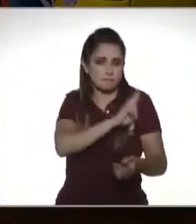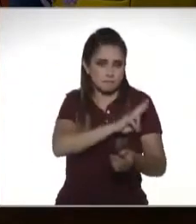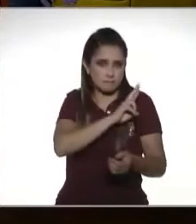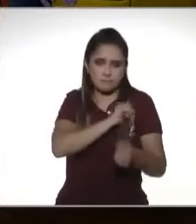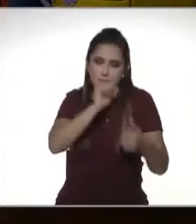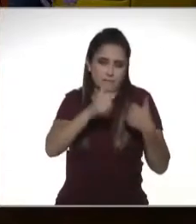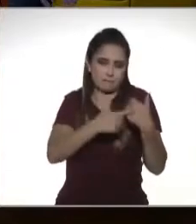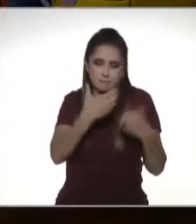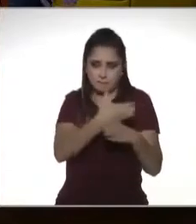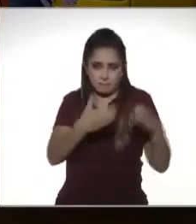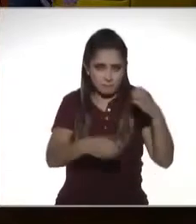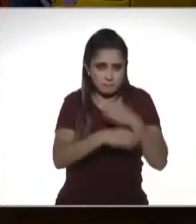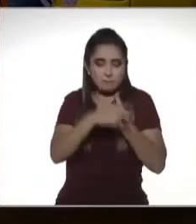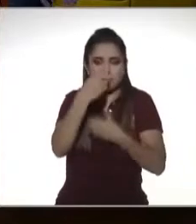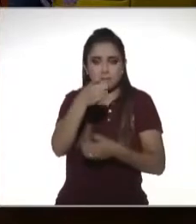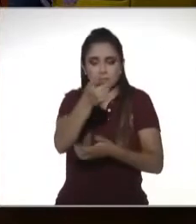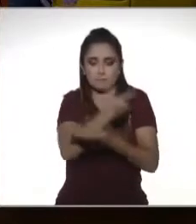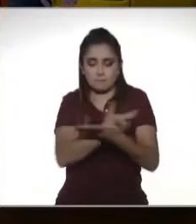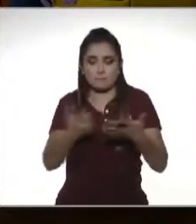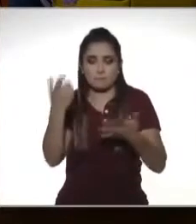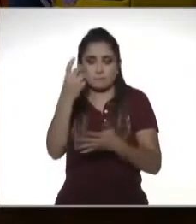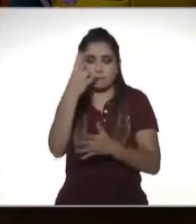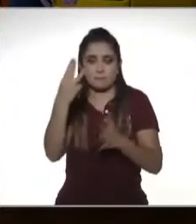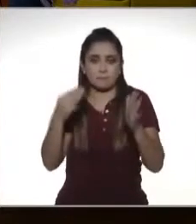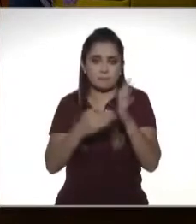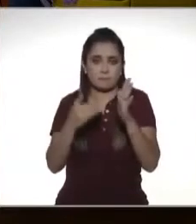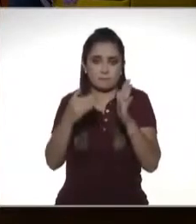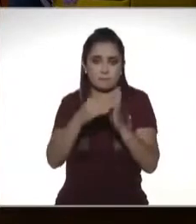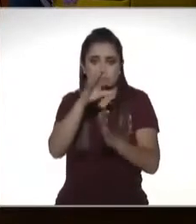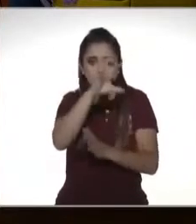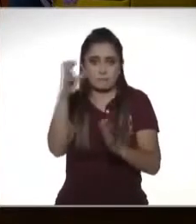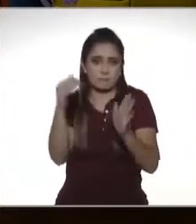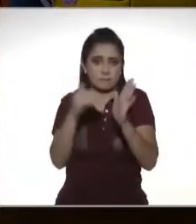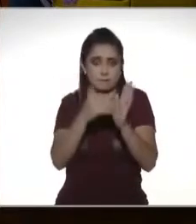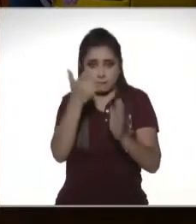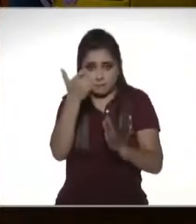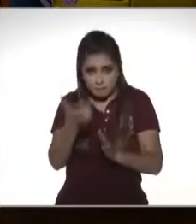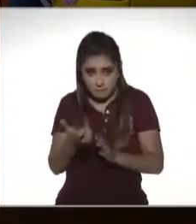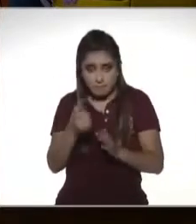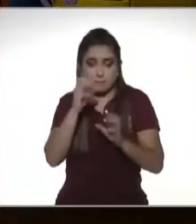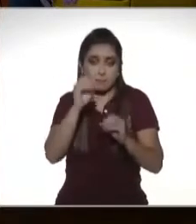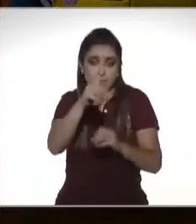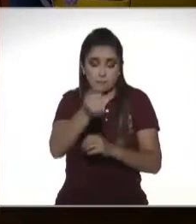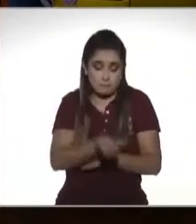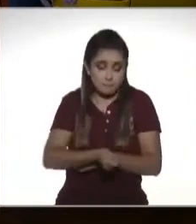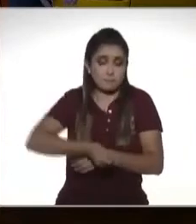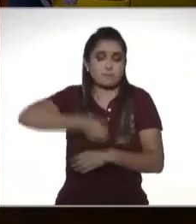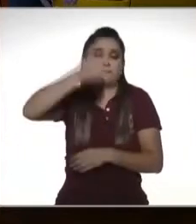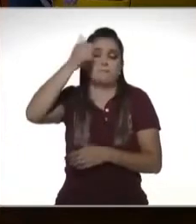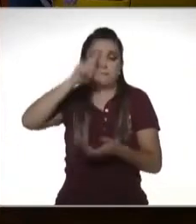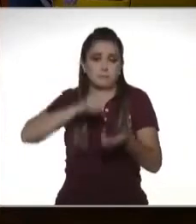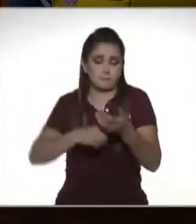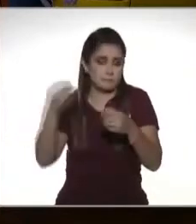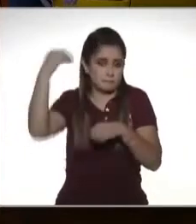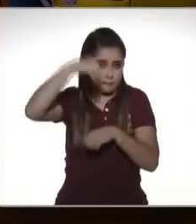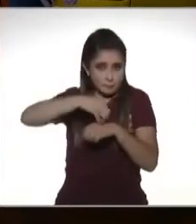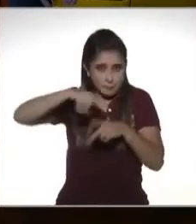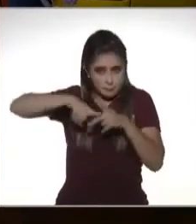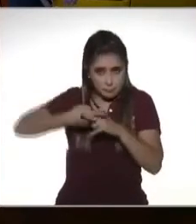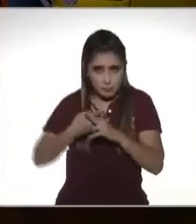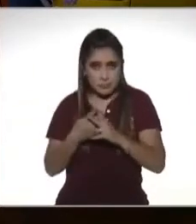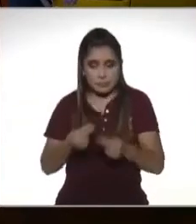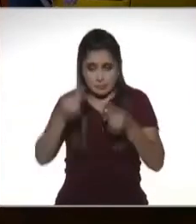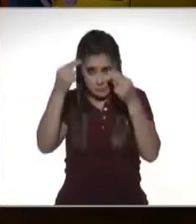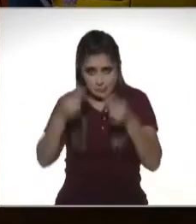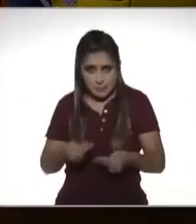con un ingreso de no más de 3 millones 500 mil pesos en el ejercicio anterior o si es primer ejercicio que van a empezar a contribuir